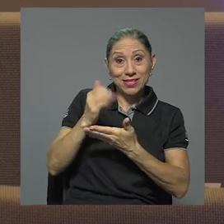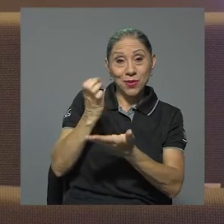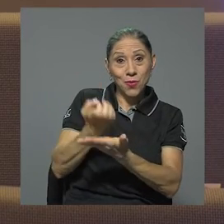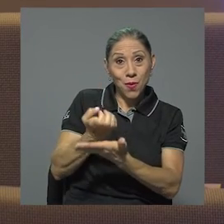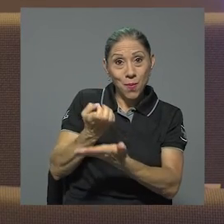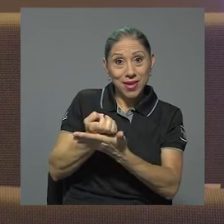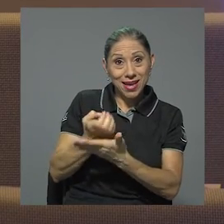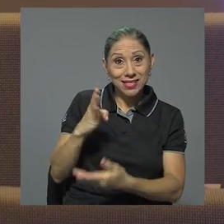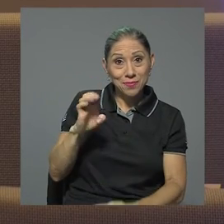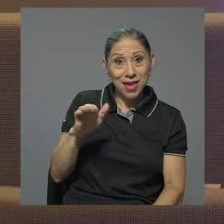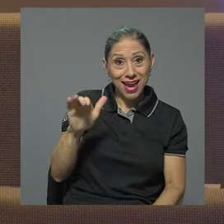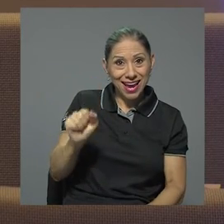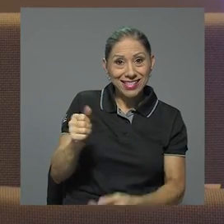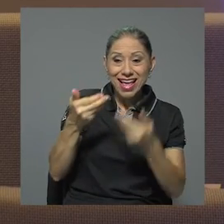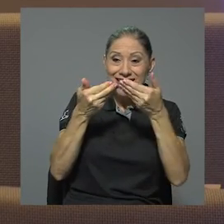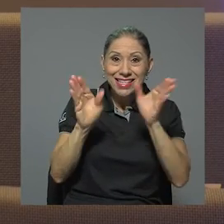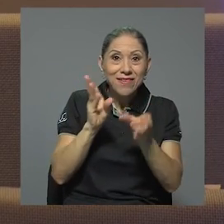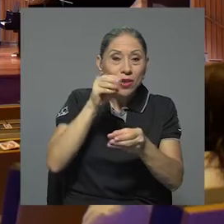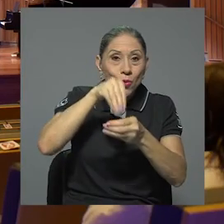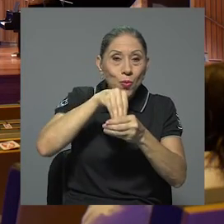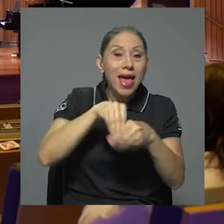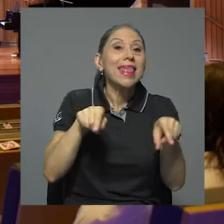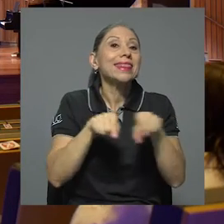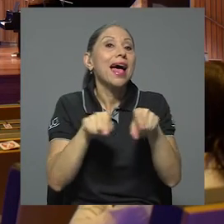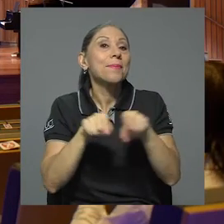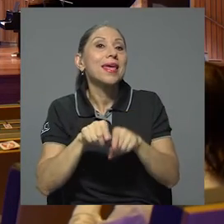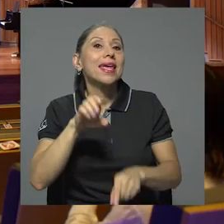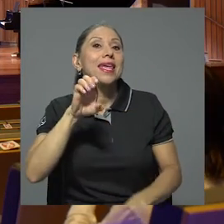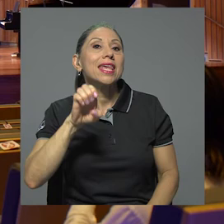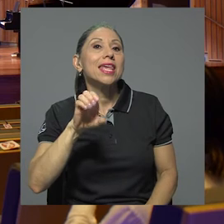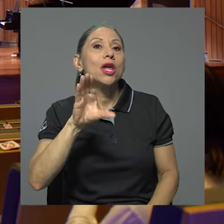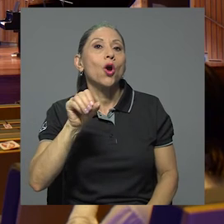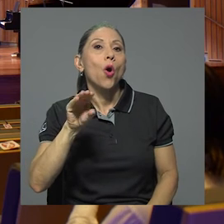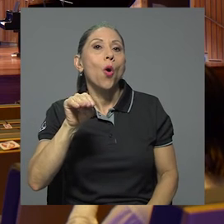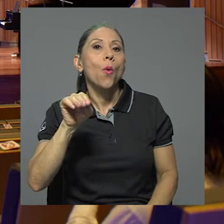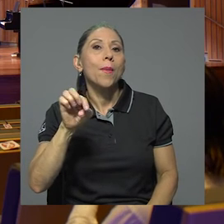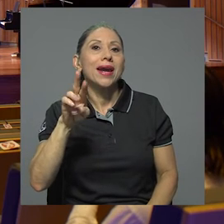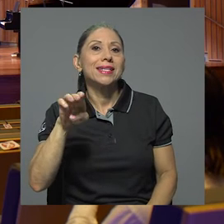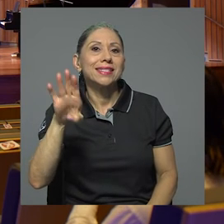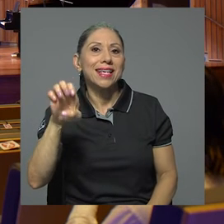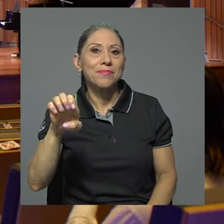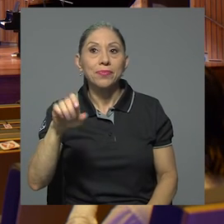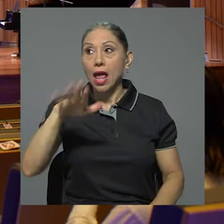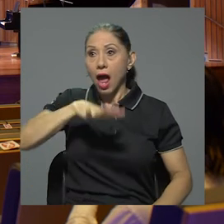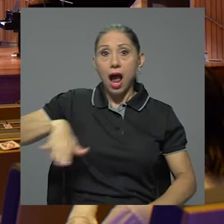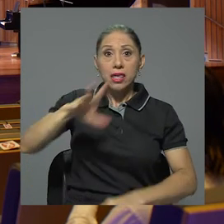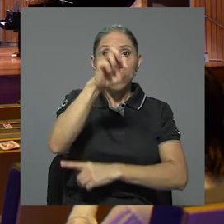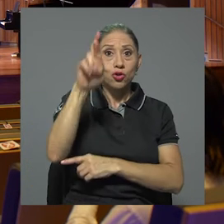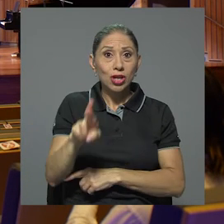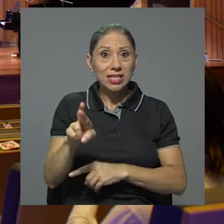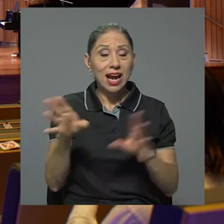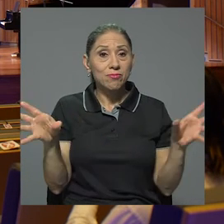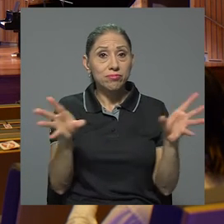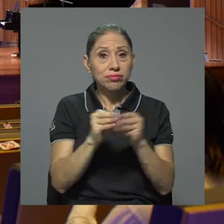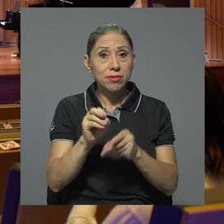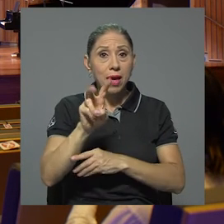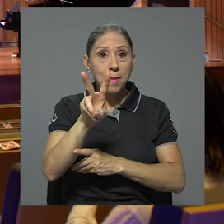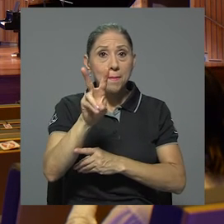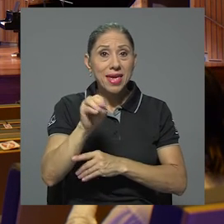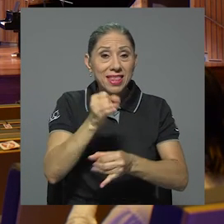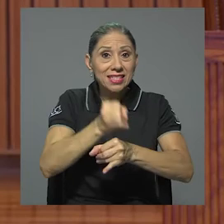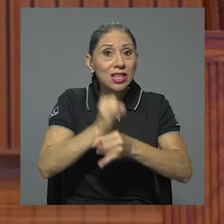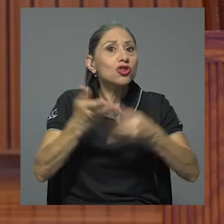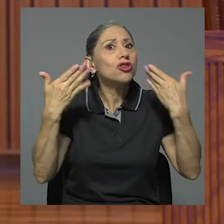En el país, un total de 20 instituciones ya se han certificado como entidades libres de